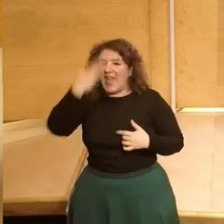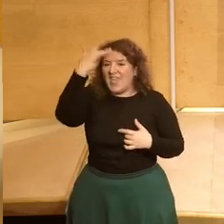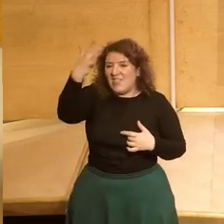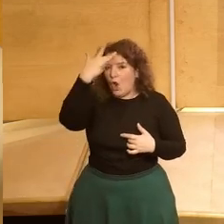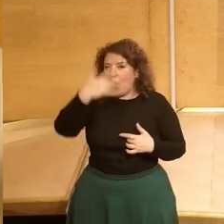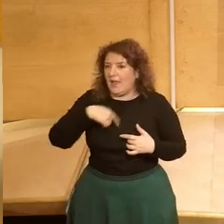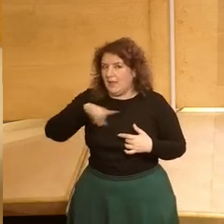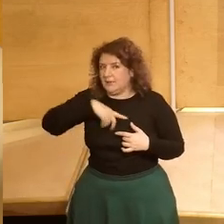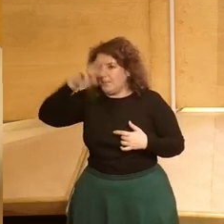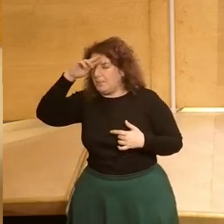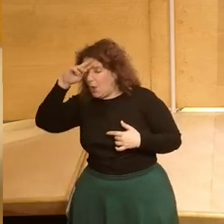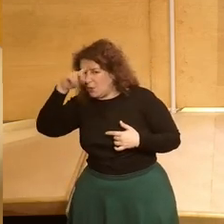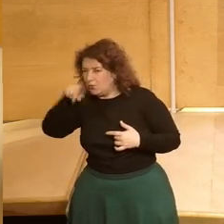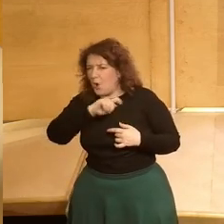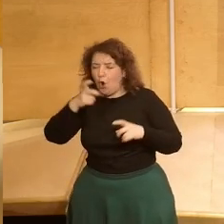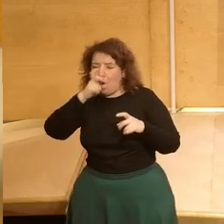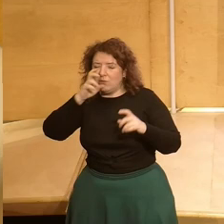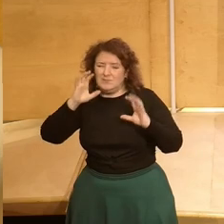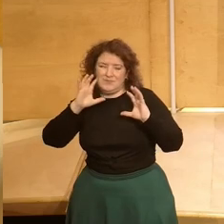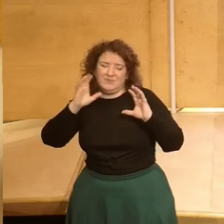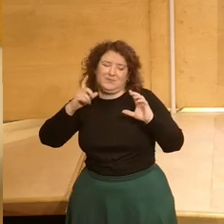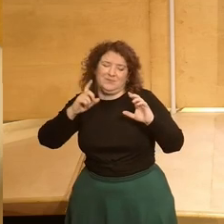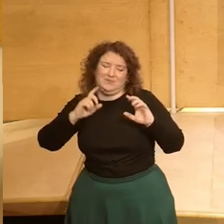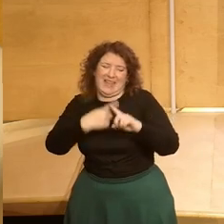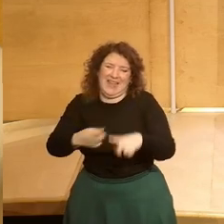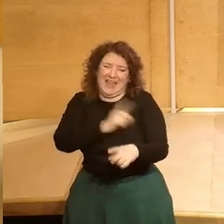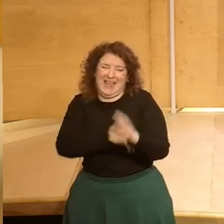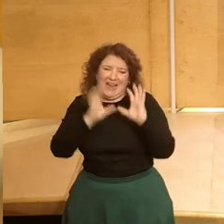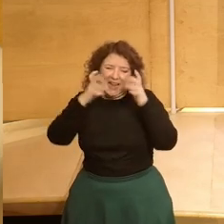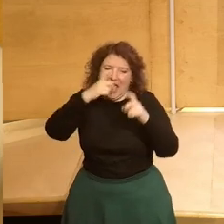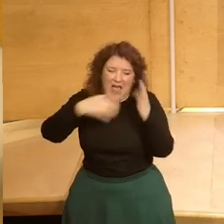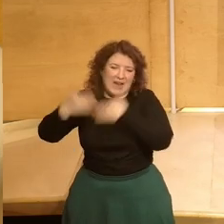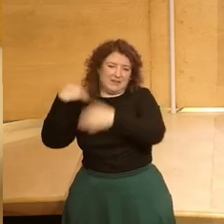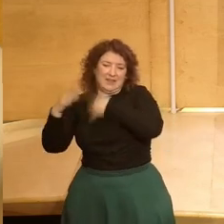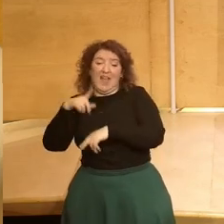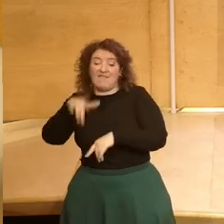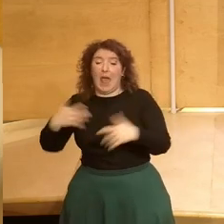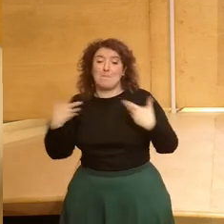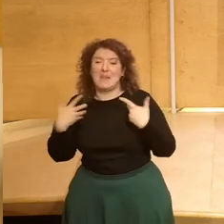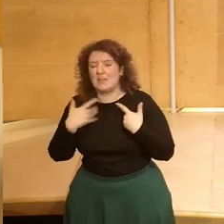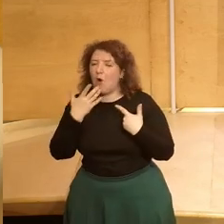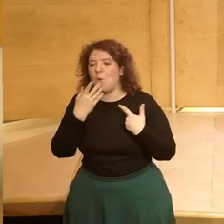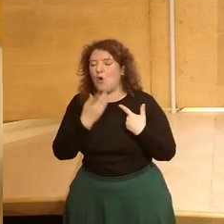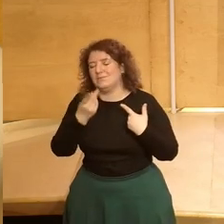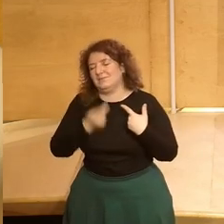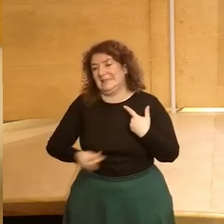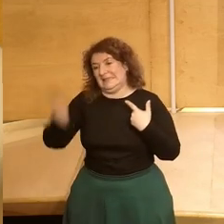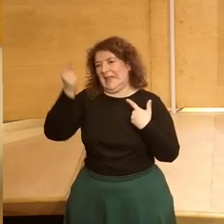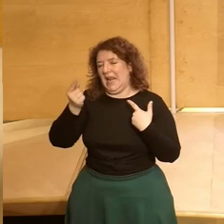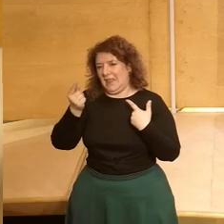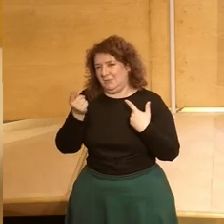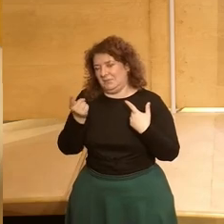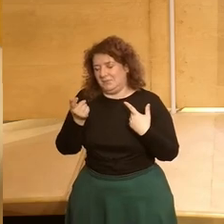que nos preocupan a todos que son reaccionarias y que normalmente acaban convirtiendo a las víctimas en chivos expiatorios y para mí ese es el contra eso es